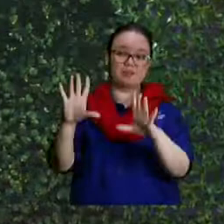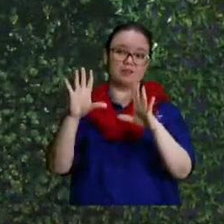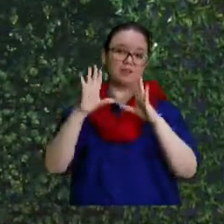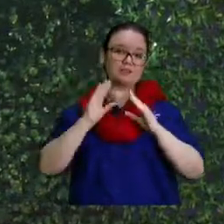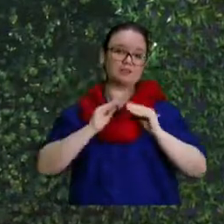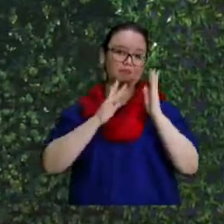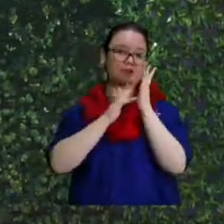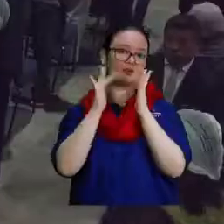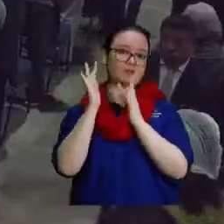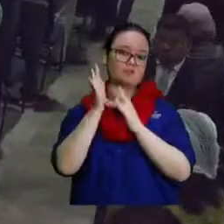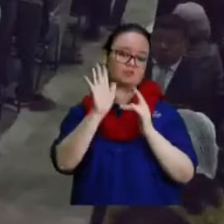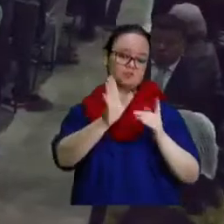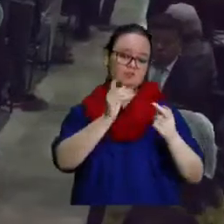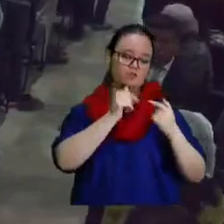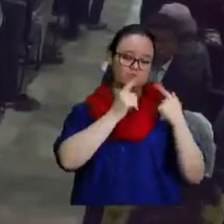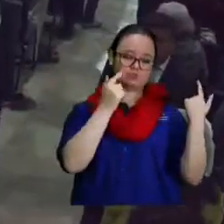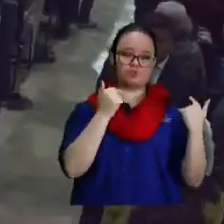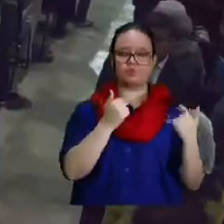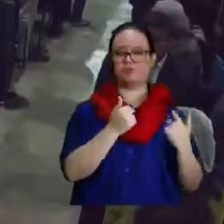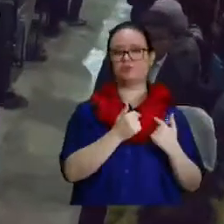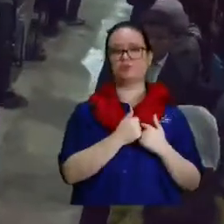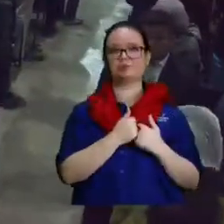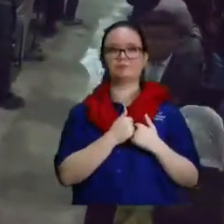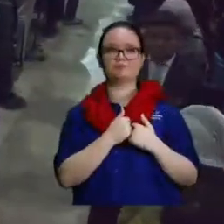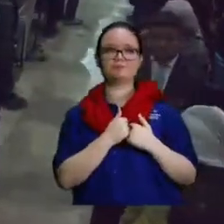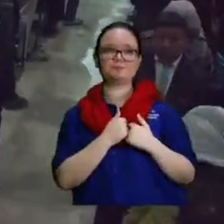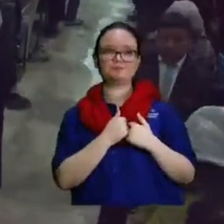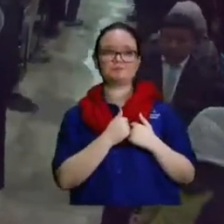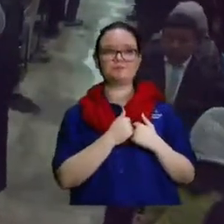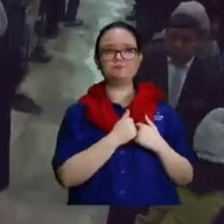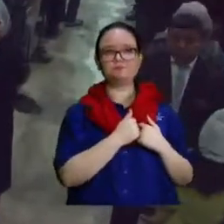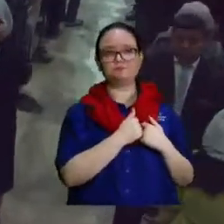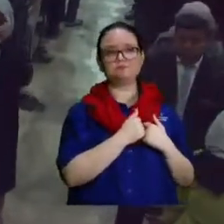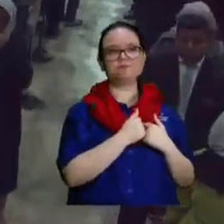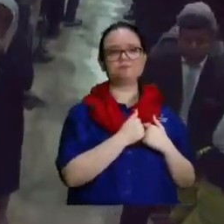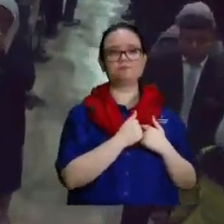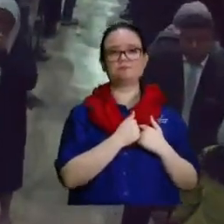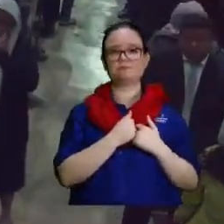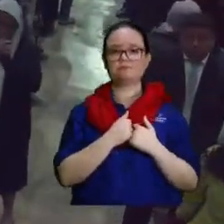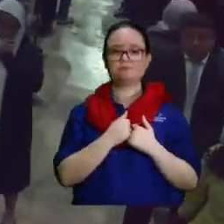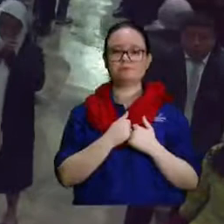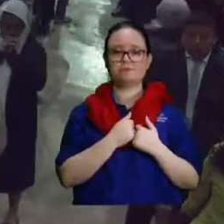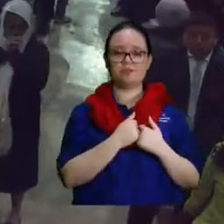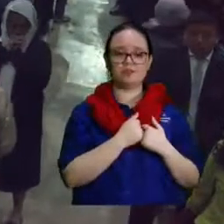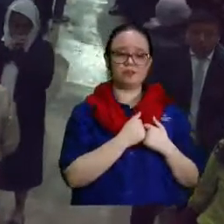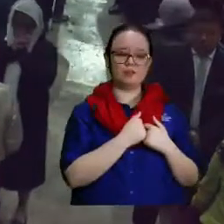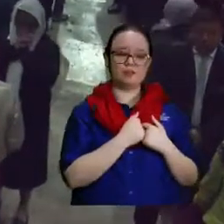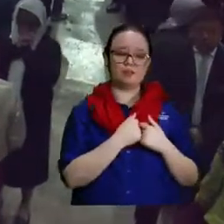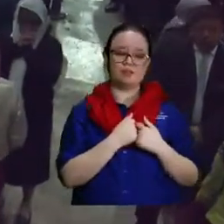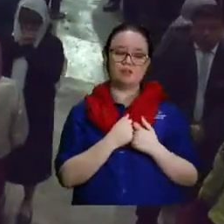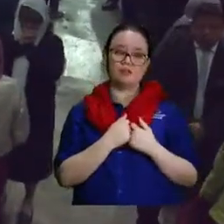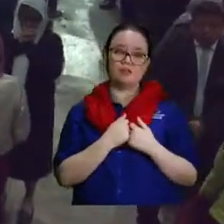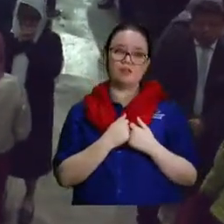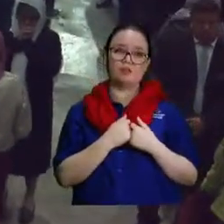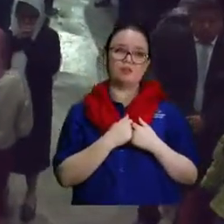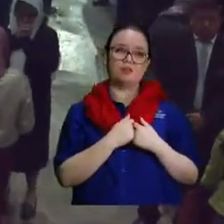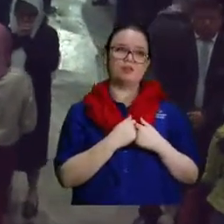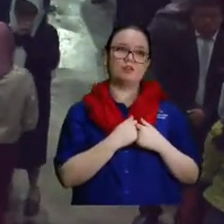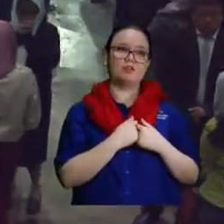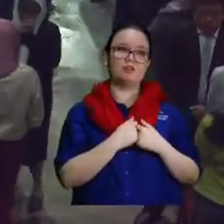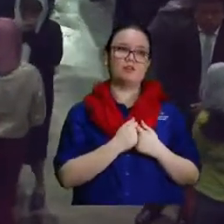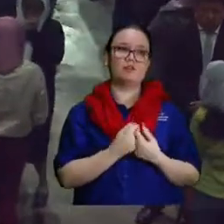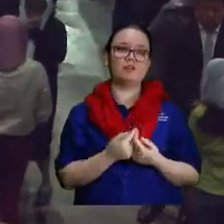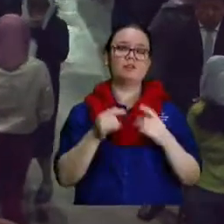único y suficiente salvador pues definitivamente será porque el Señor Espíritu Santo lo conmovió porque el